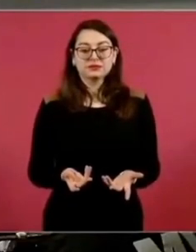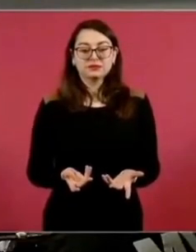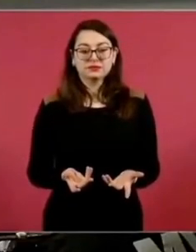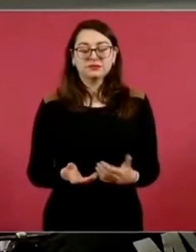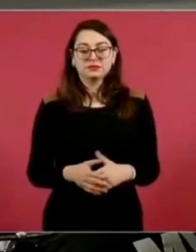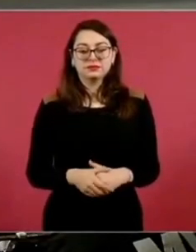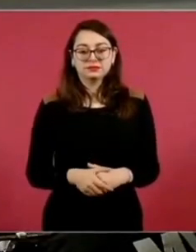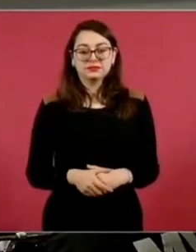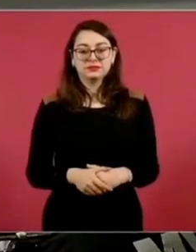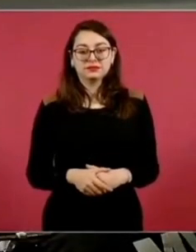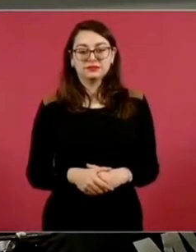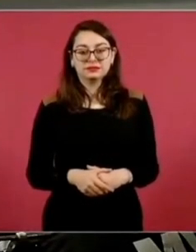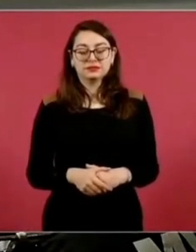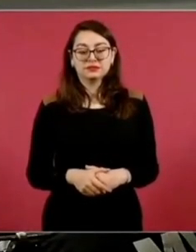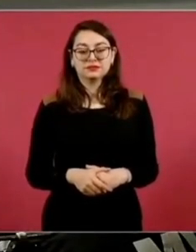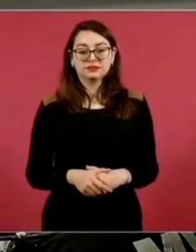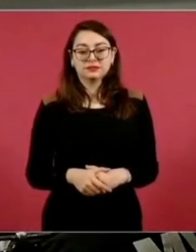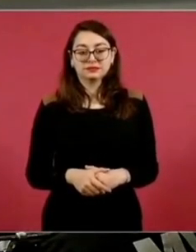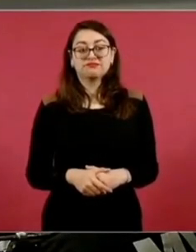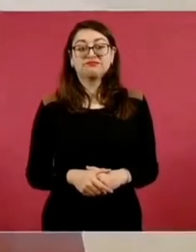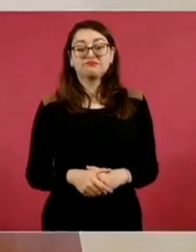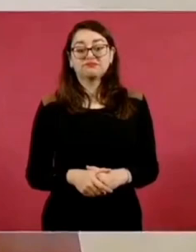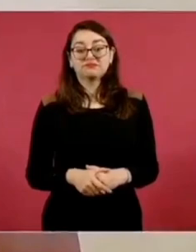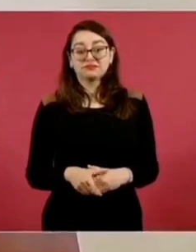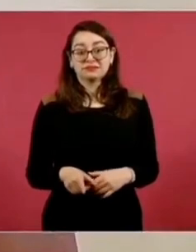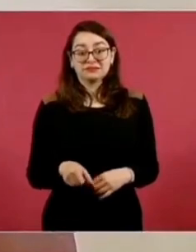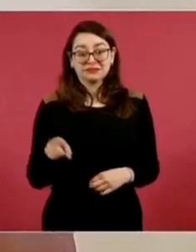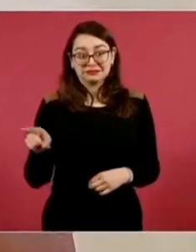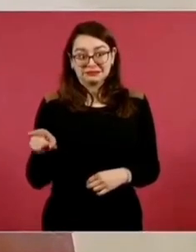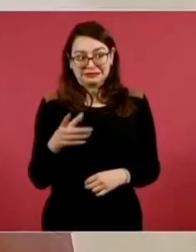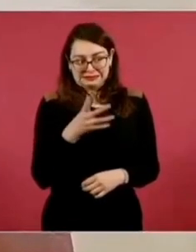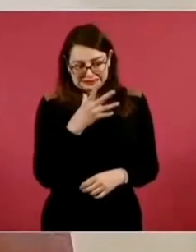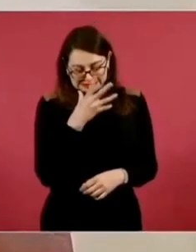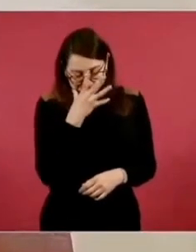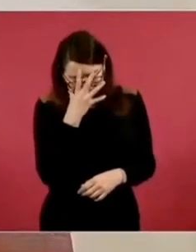Que, por cierto, el hijo estaba apenadísimo.